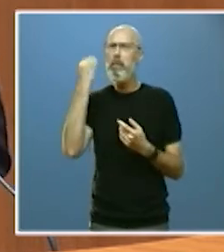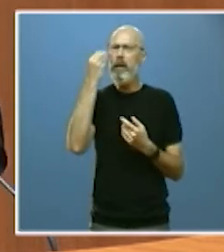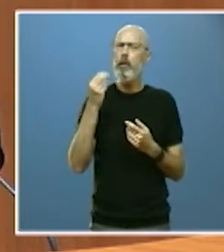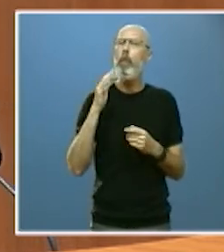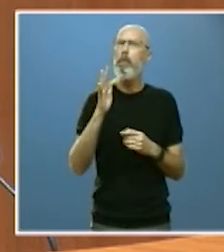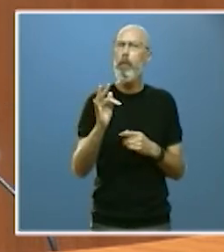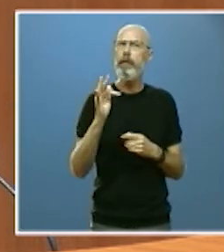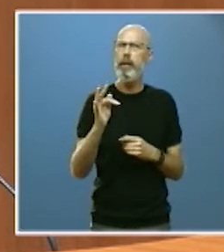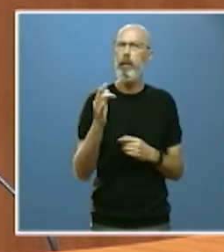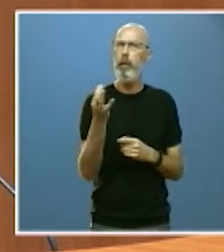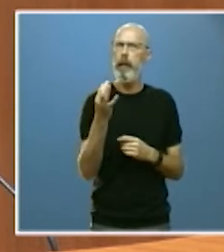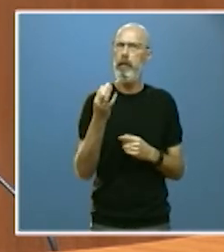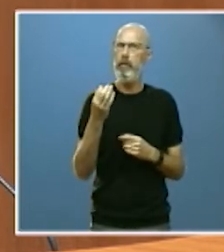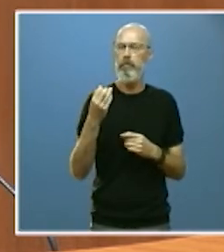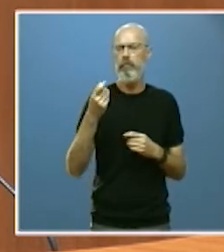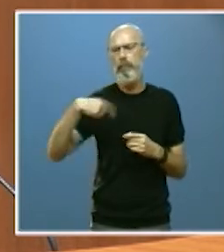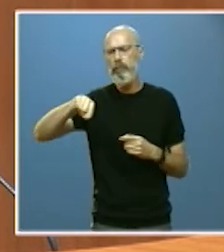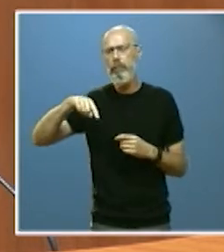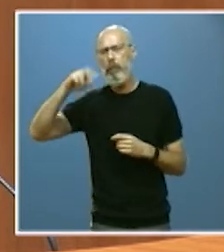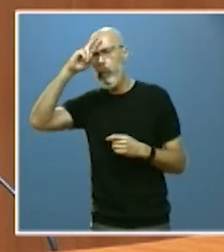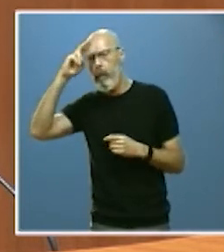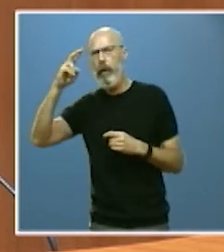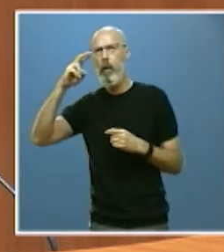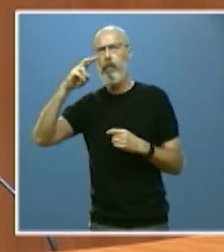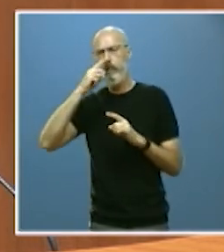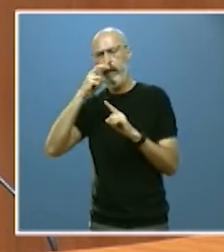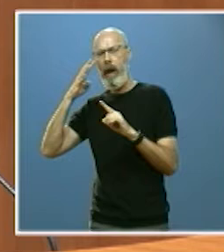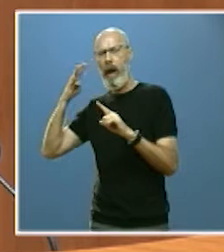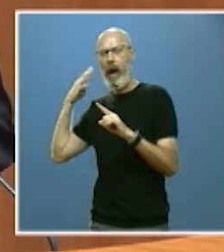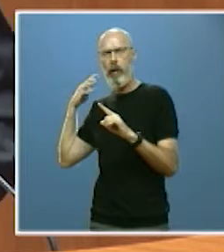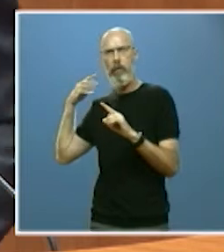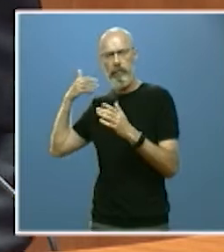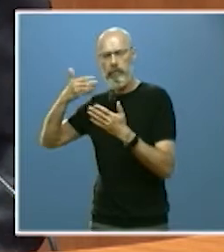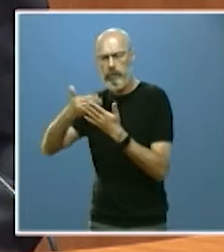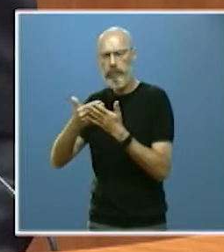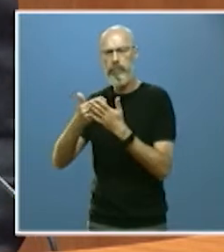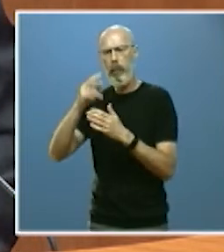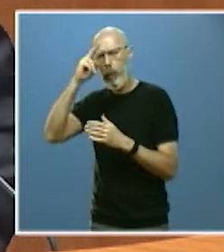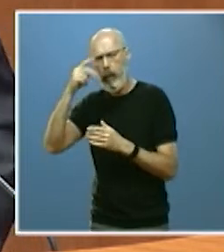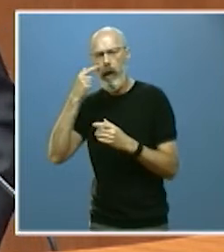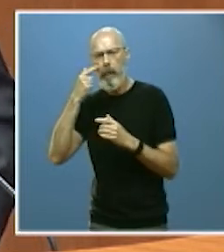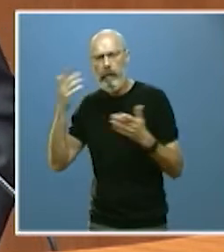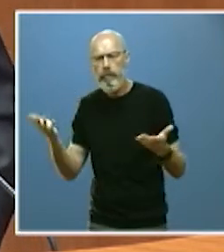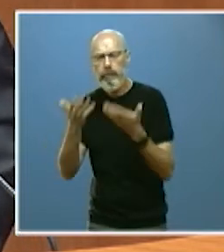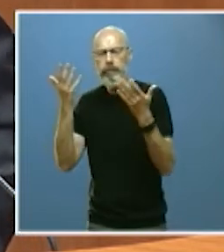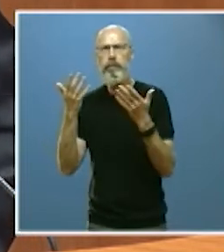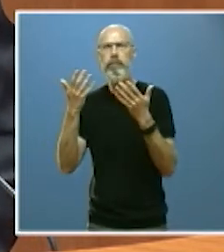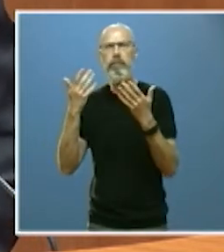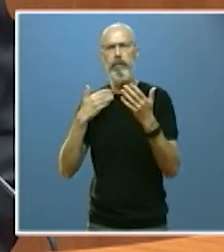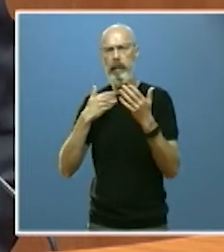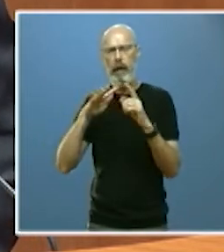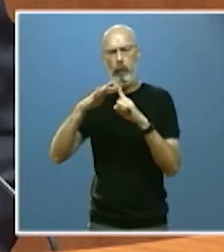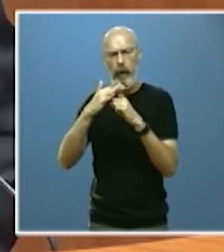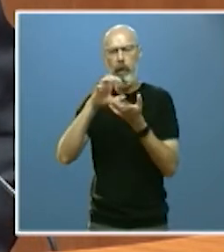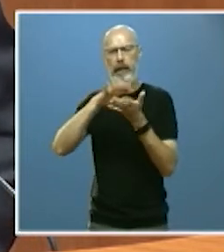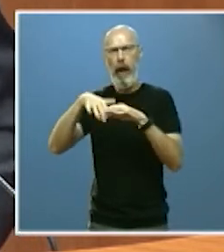la preocupación que todos hemos demostrado estos años por contribuir a la estabilidad de Castilla y